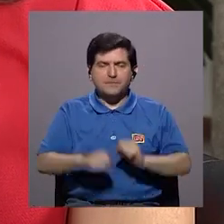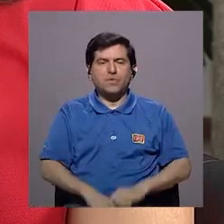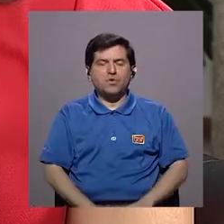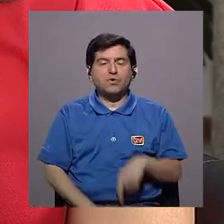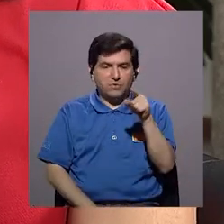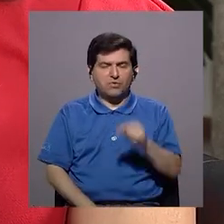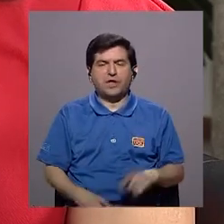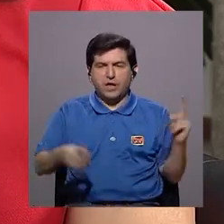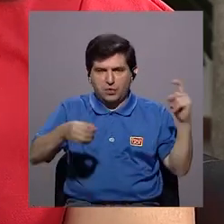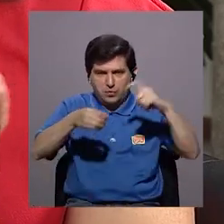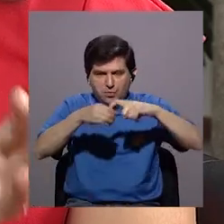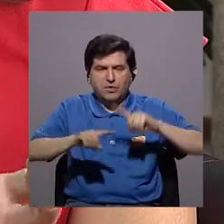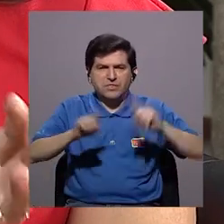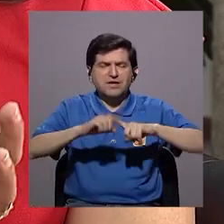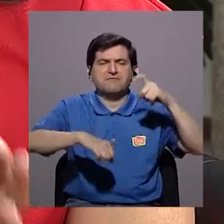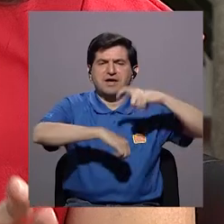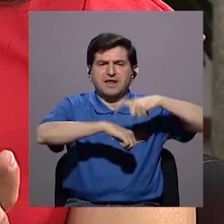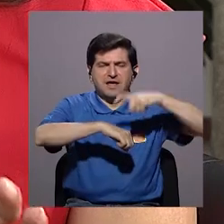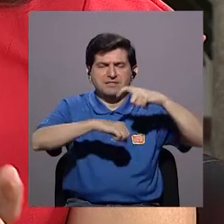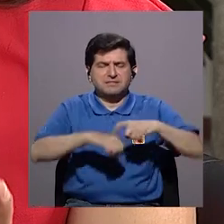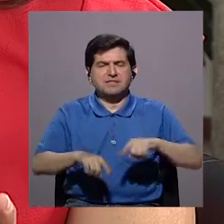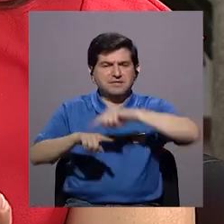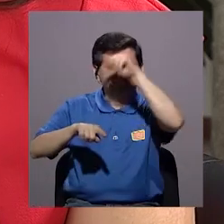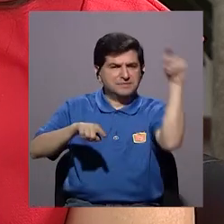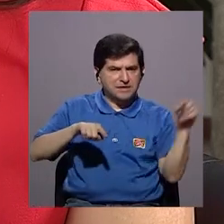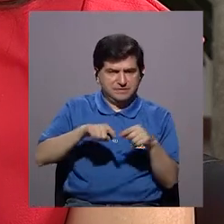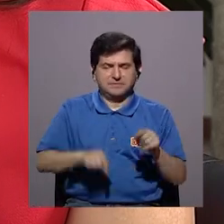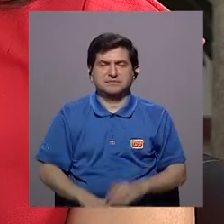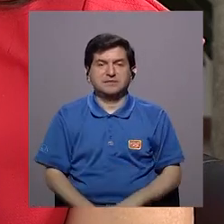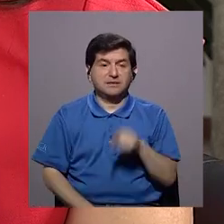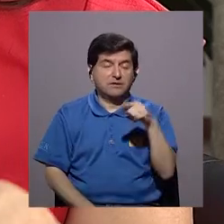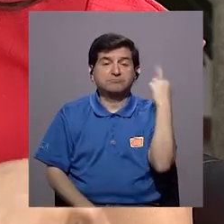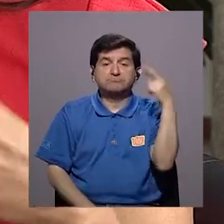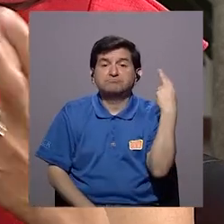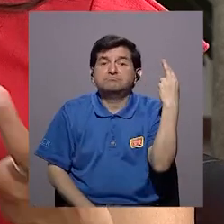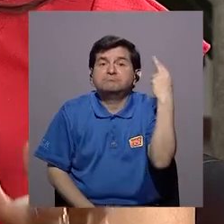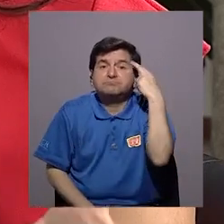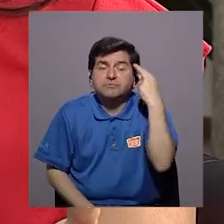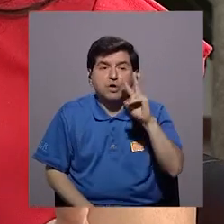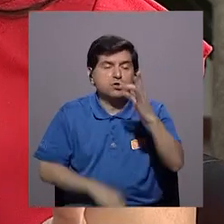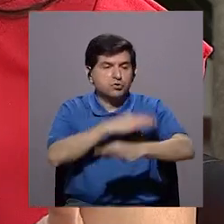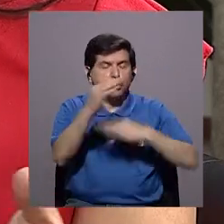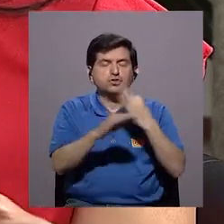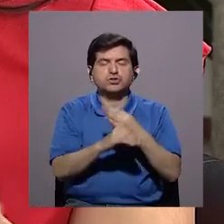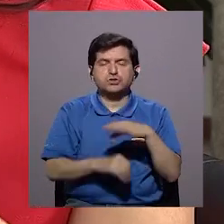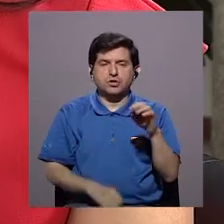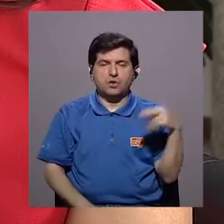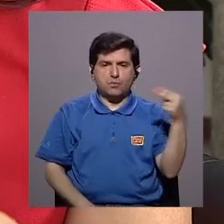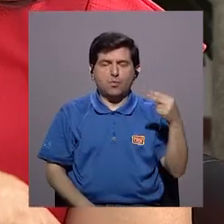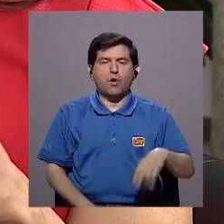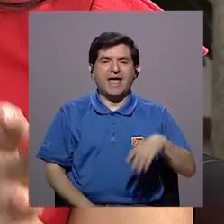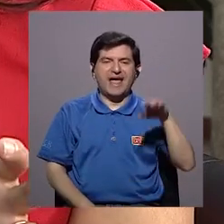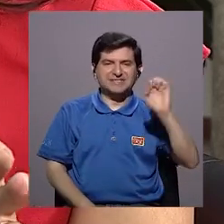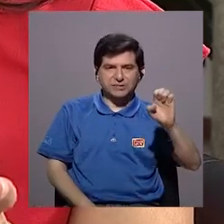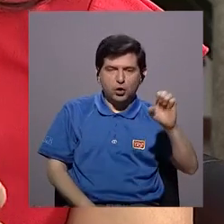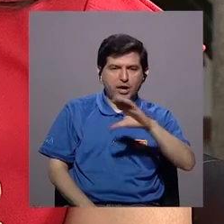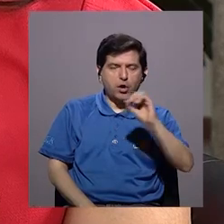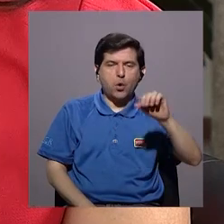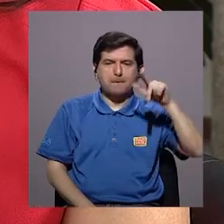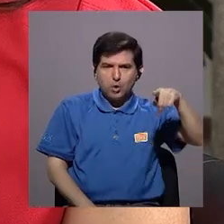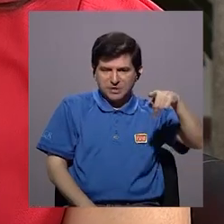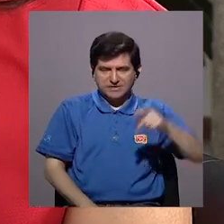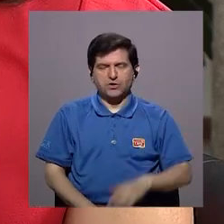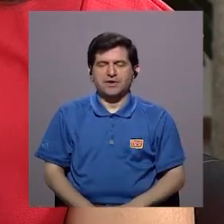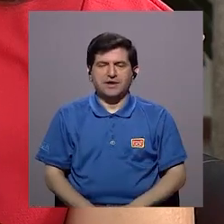fertilidad. Tenemos diferentes etapas durante el ciclo y que esto obedece a dos tipos de hormonas, tanto estrógeno como